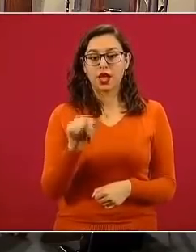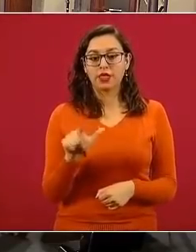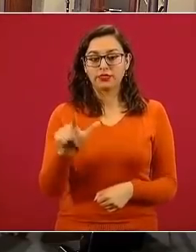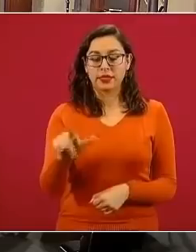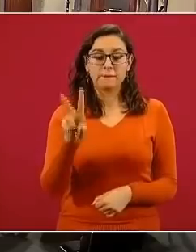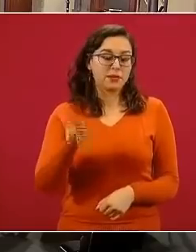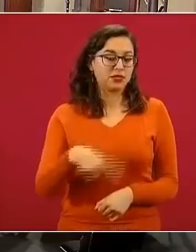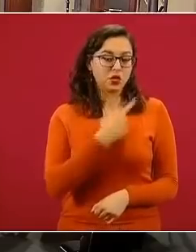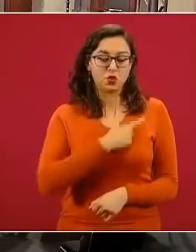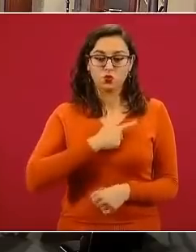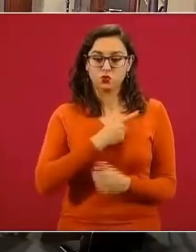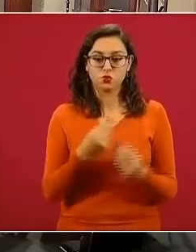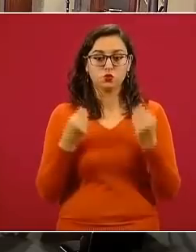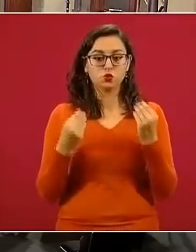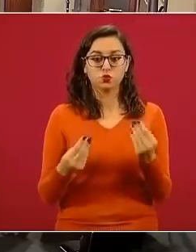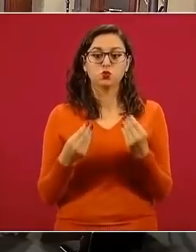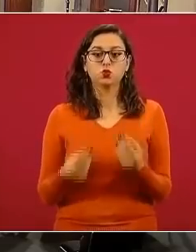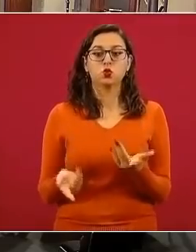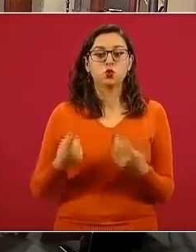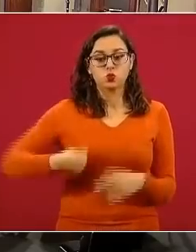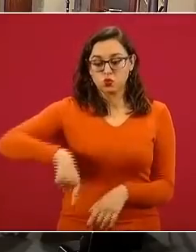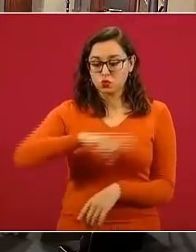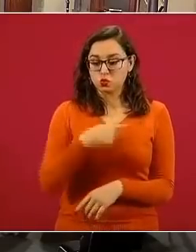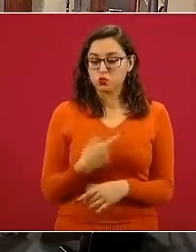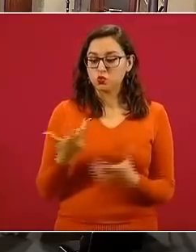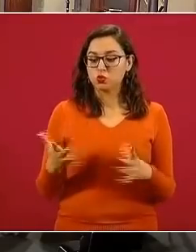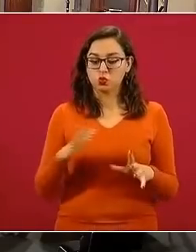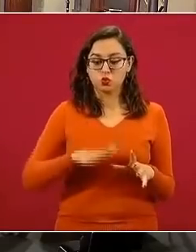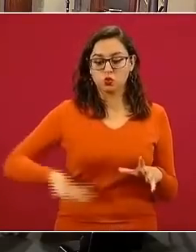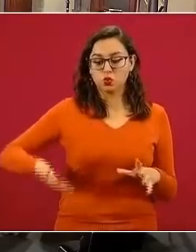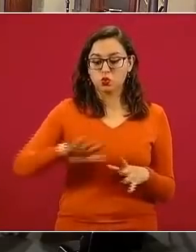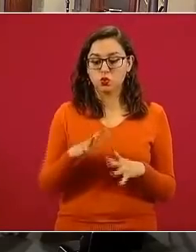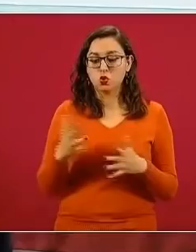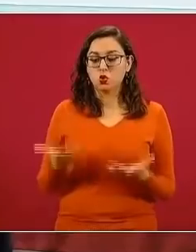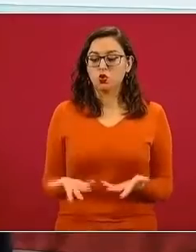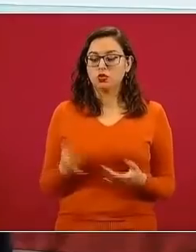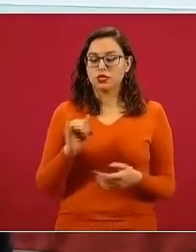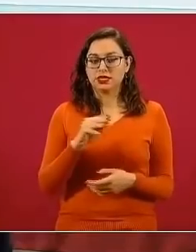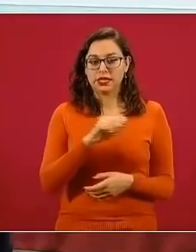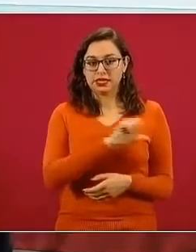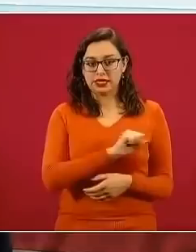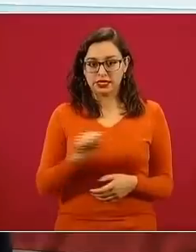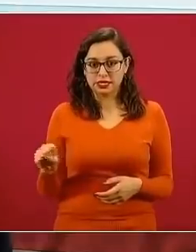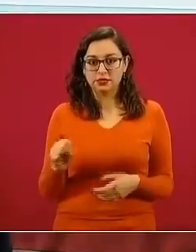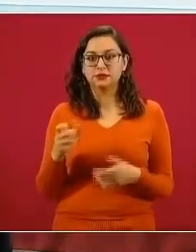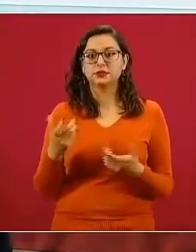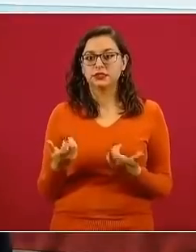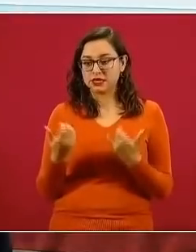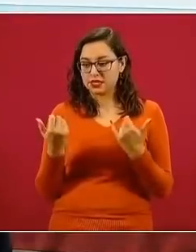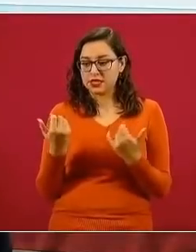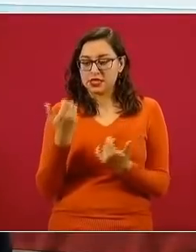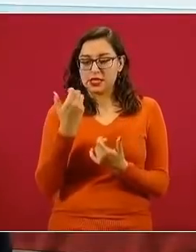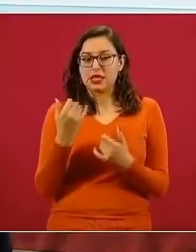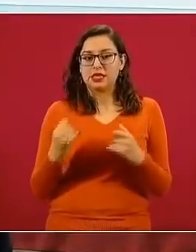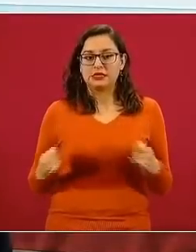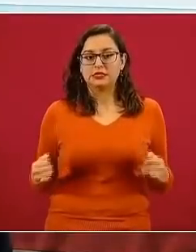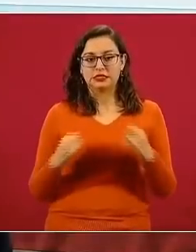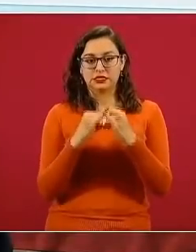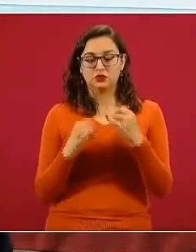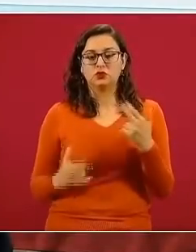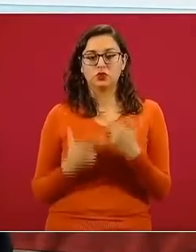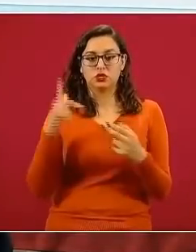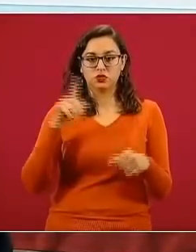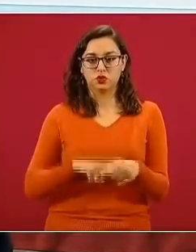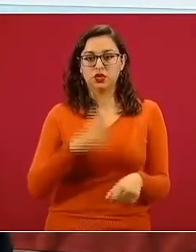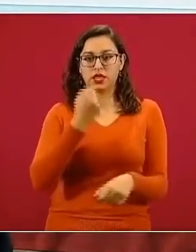el papel que jugó el sector salud, el Instituto Mexicano del Seguro Social y dentro del sector salud también el Instituto Nacional de Salud